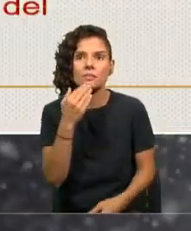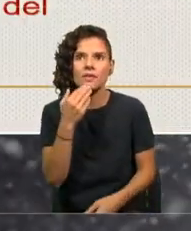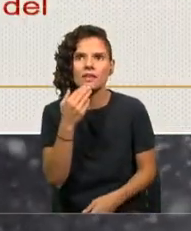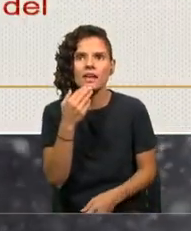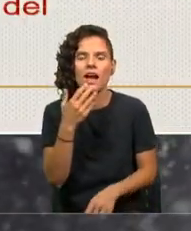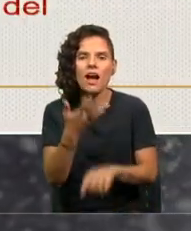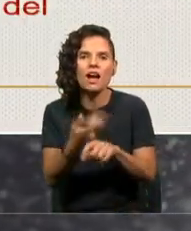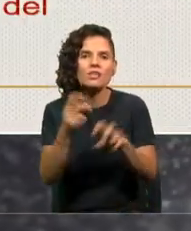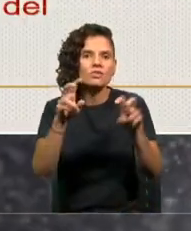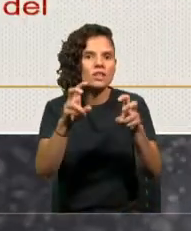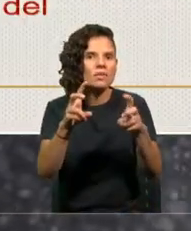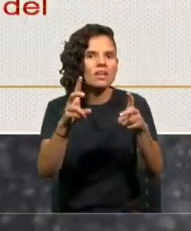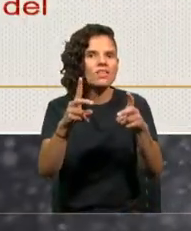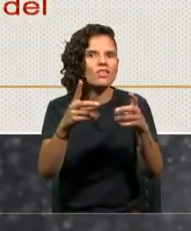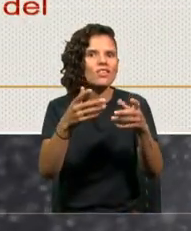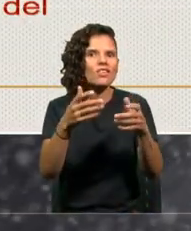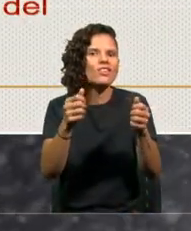élites.